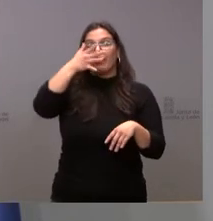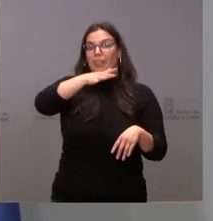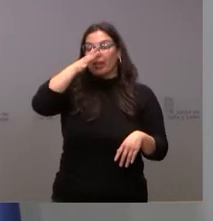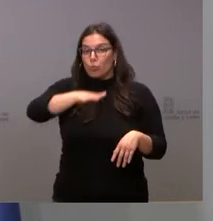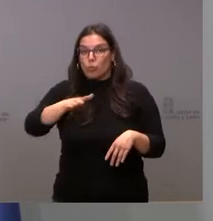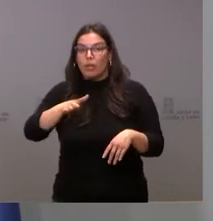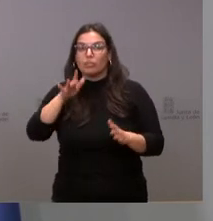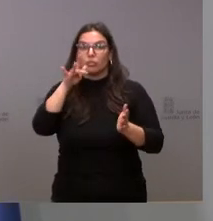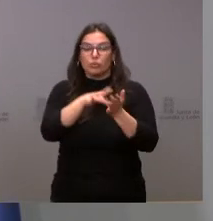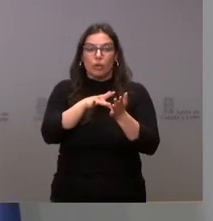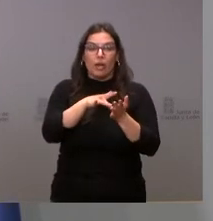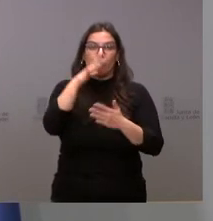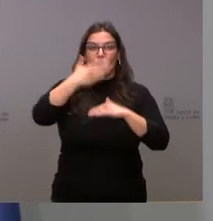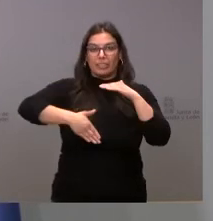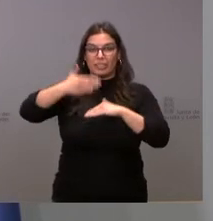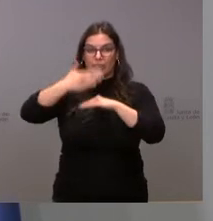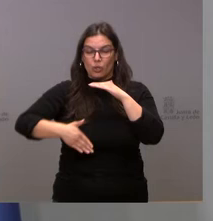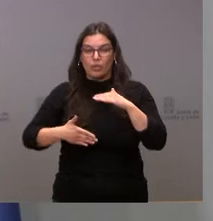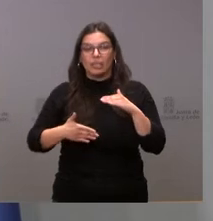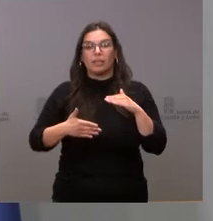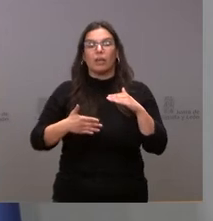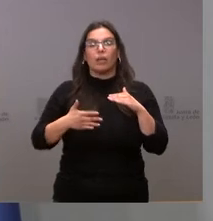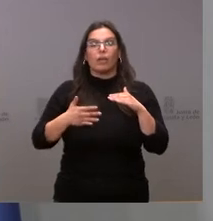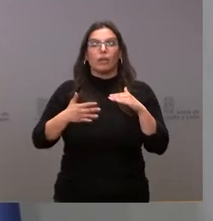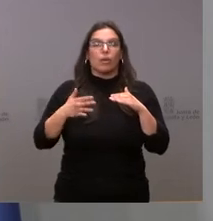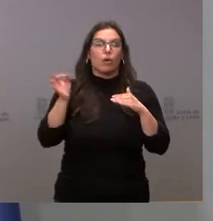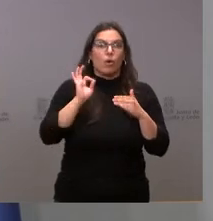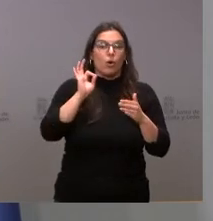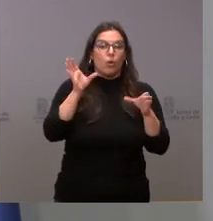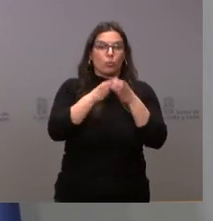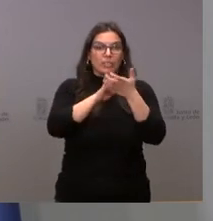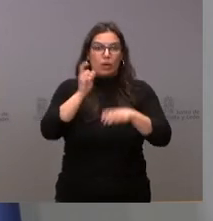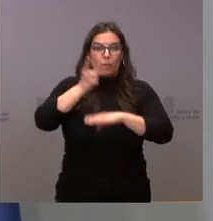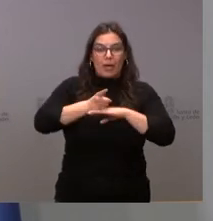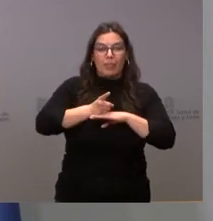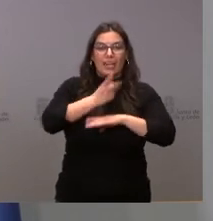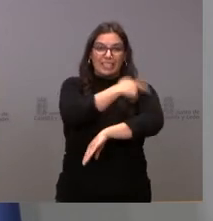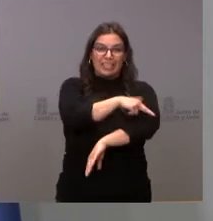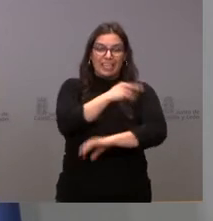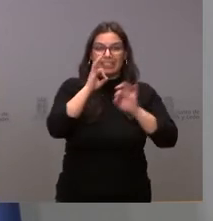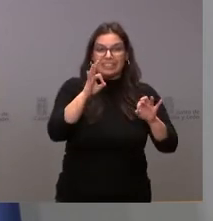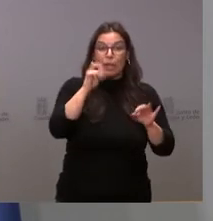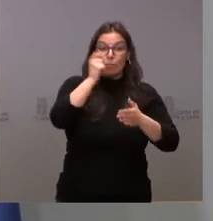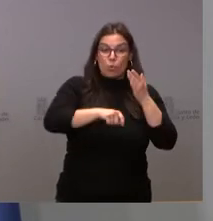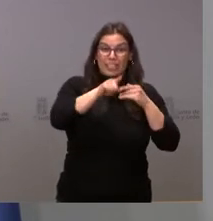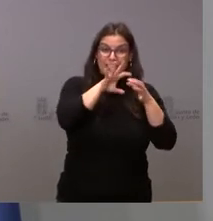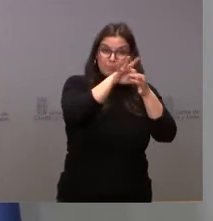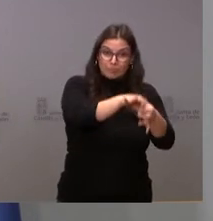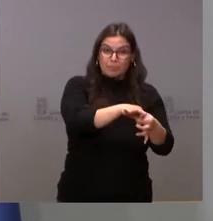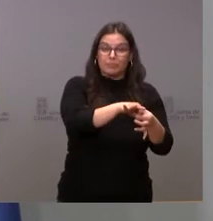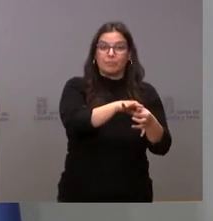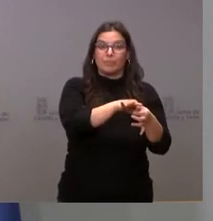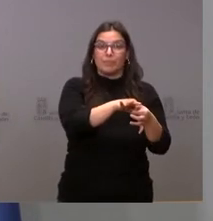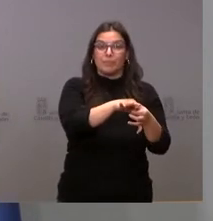han puesto por vulnerar las restricciones y limitaciones que hubiera establecido la Junta propiamente sanitarias en relación con el